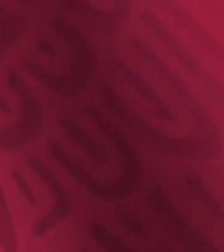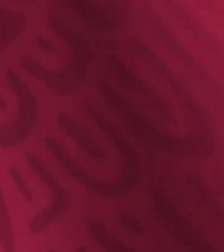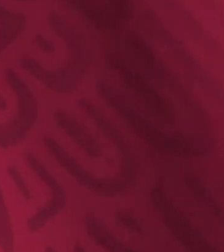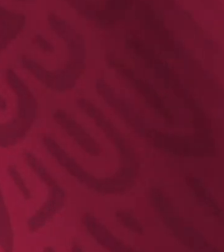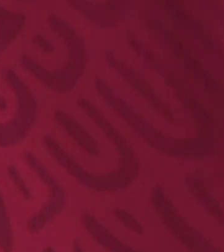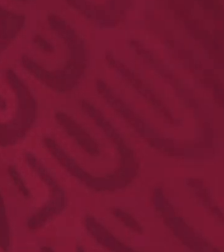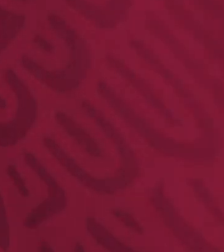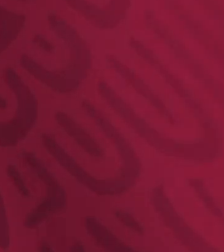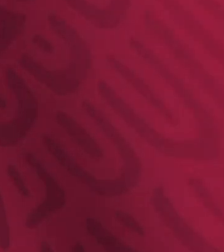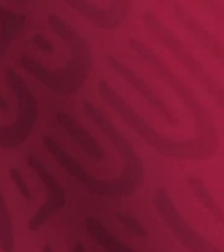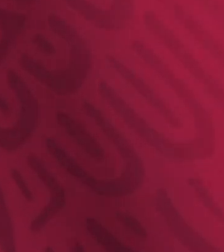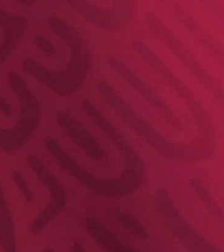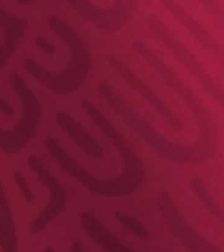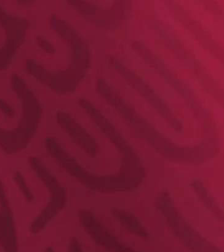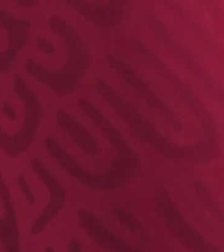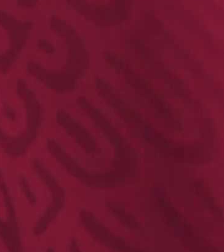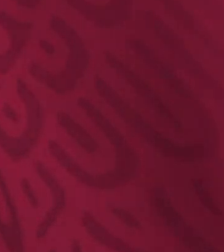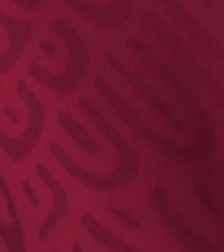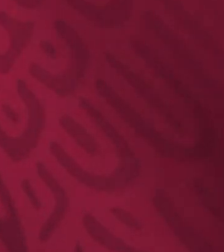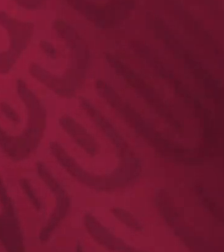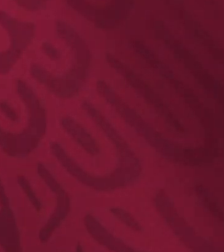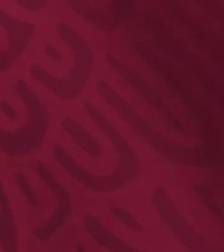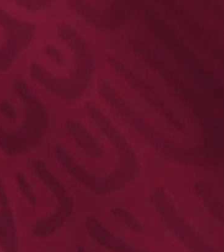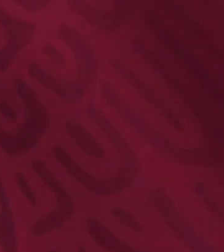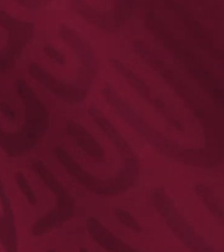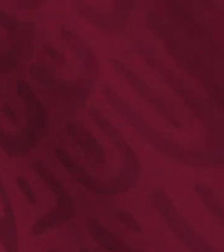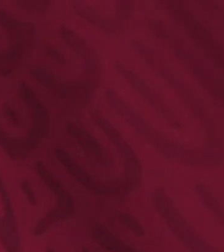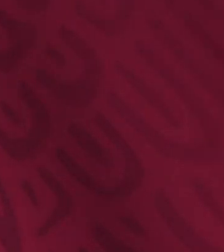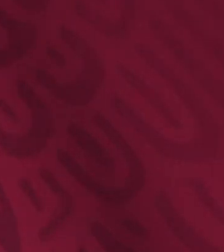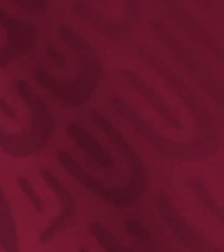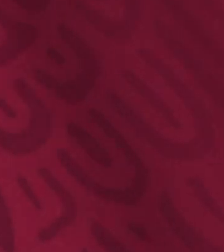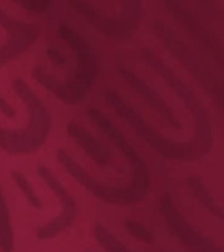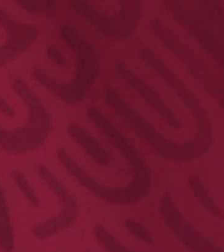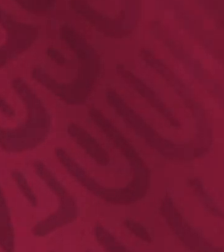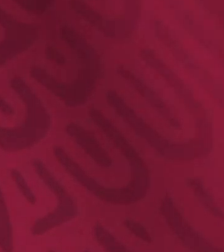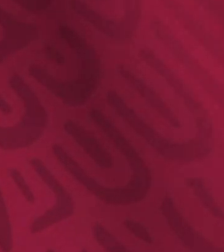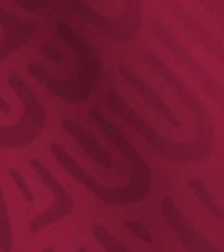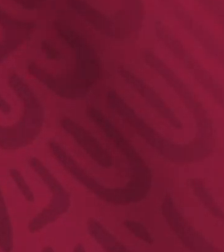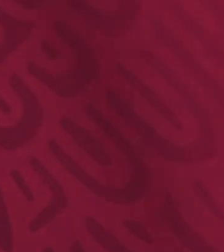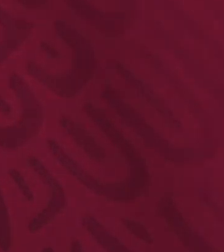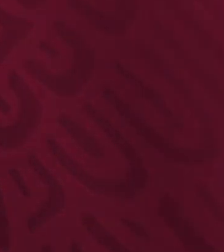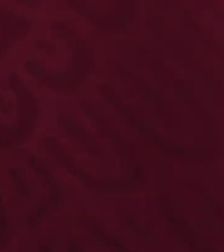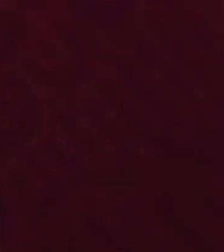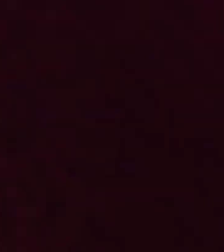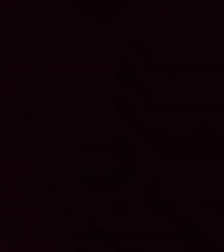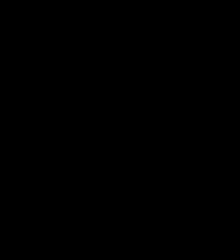Gobierno de México ¡Era! Gracias por ver el video